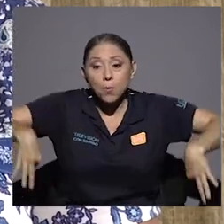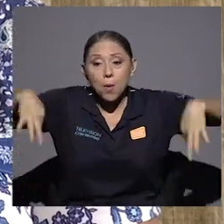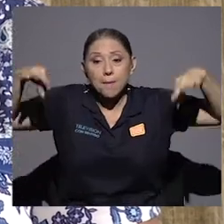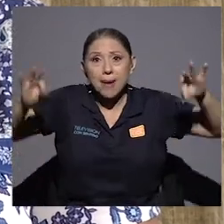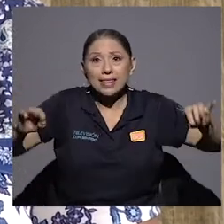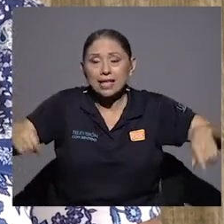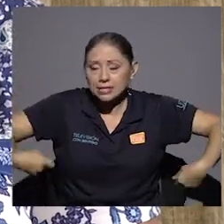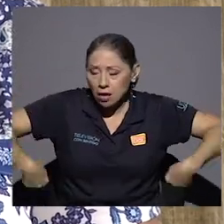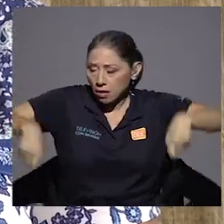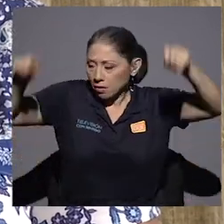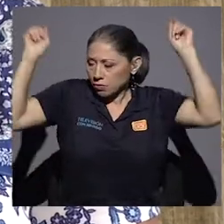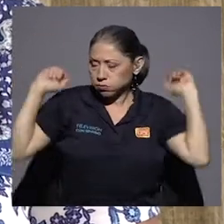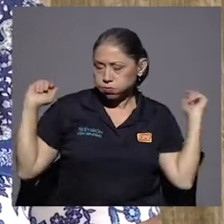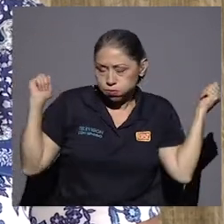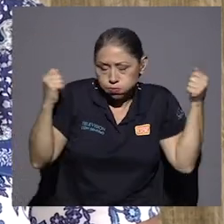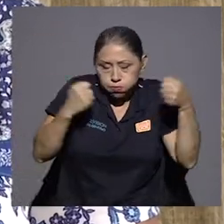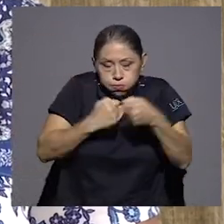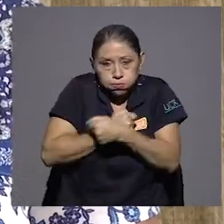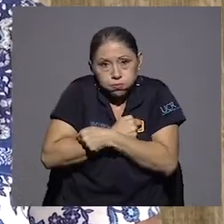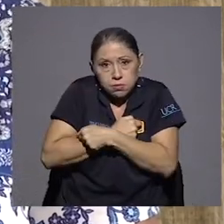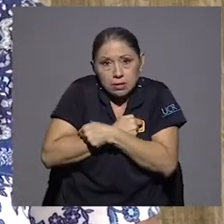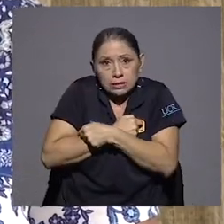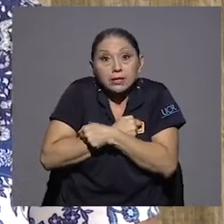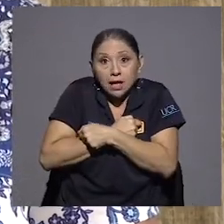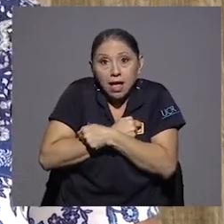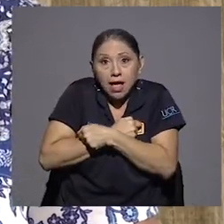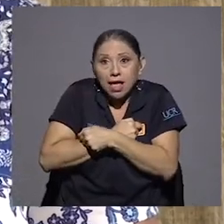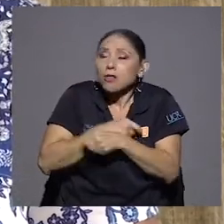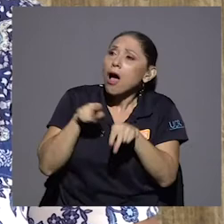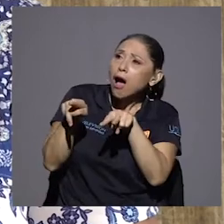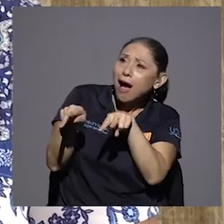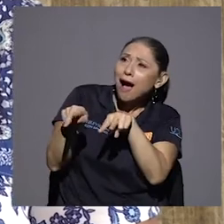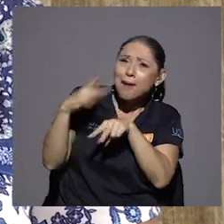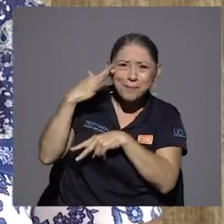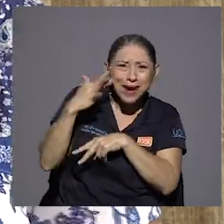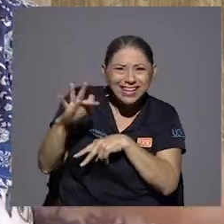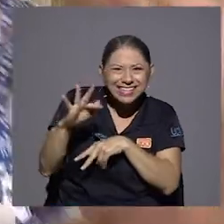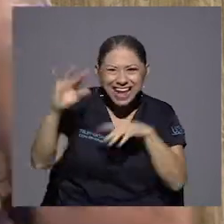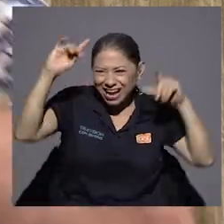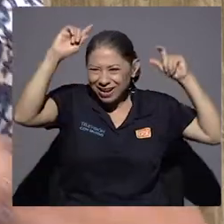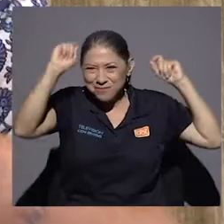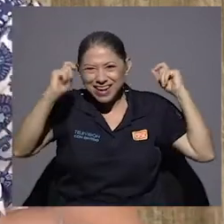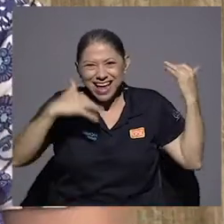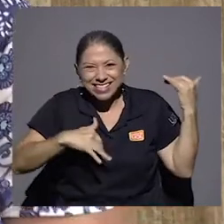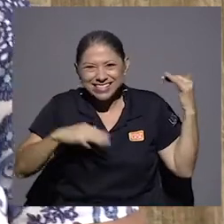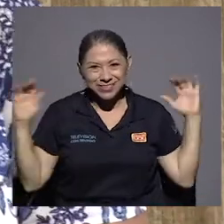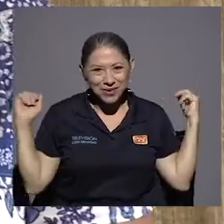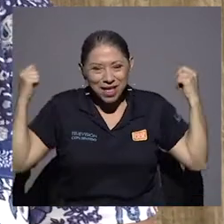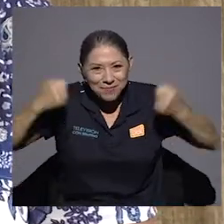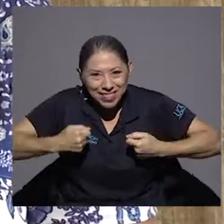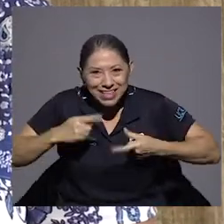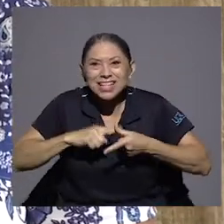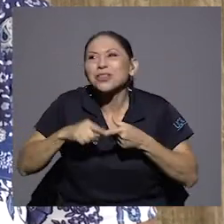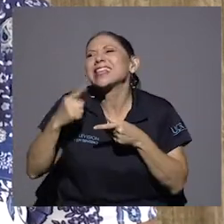perdón. Entonces decía, ahí vienen los mariachis, porque parecían mariachis, ¿verdad? Con las mantas encima.